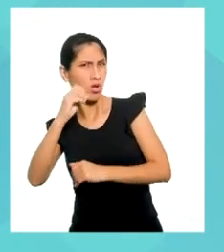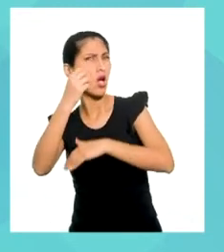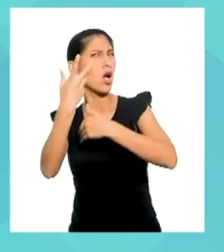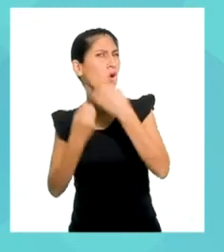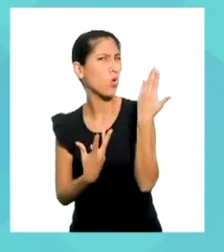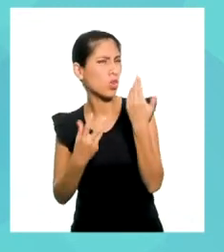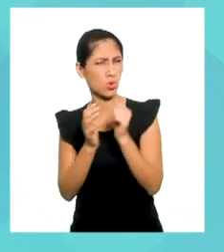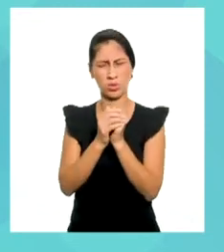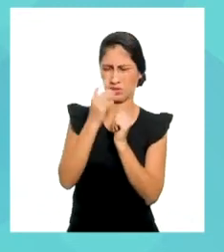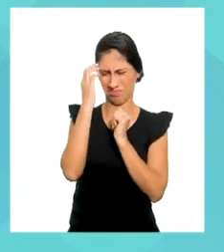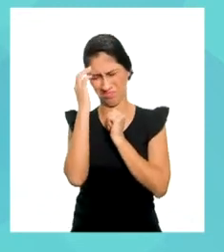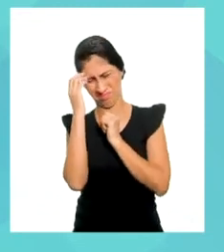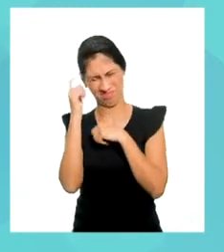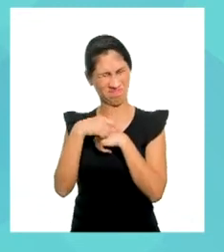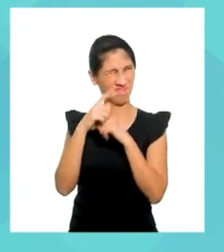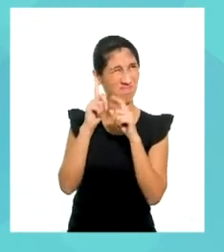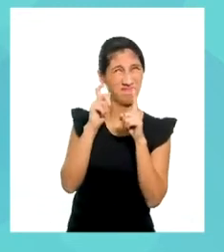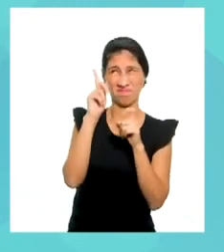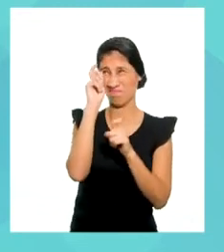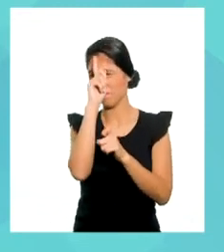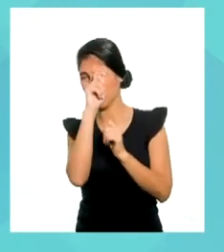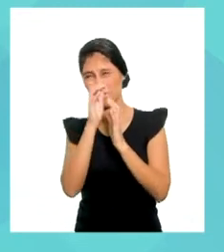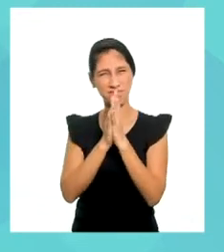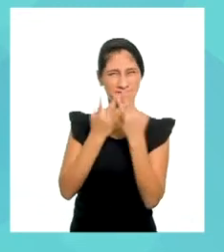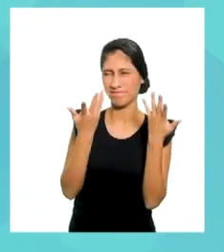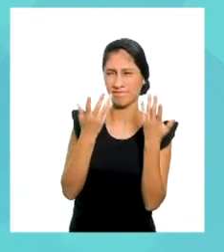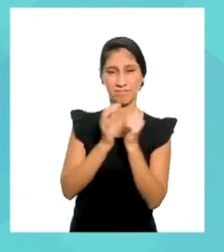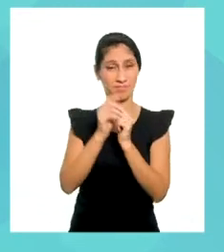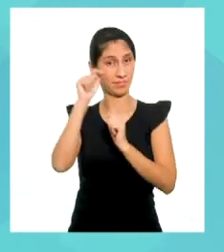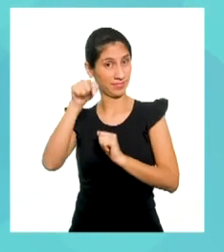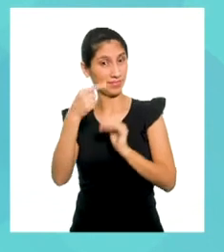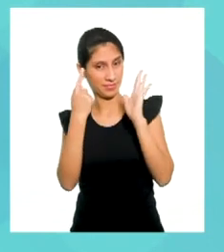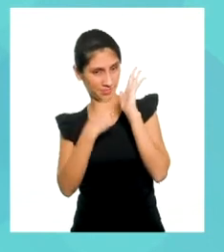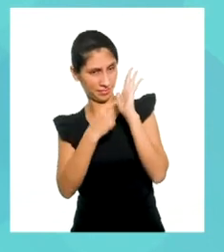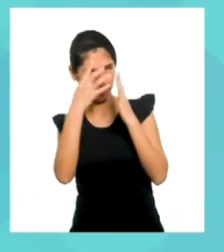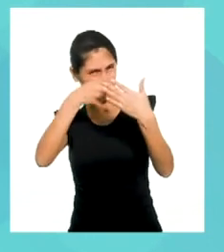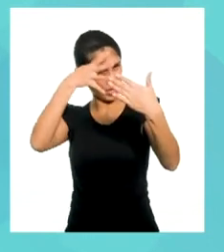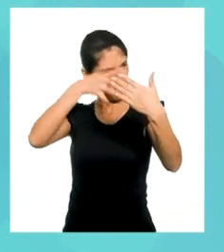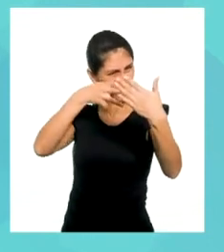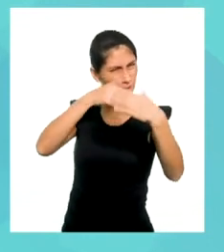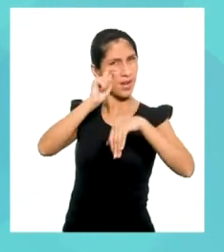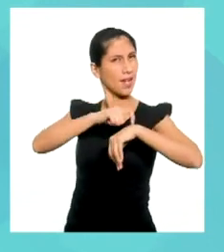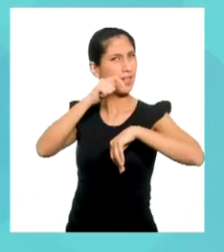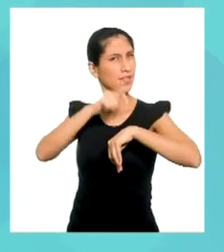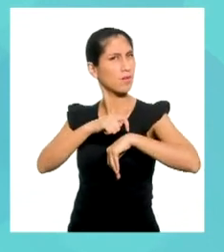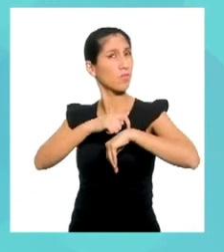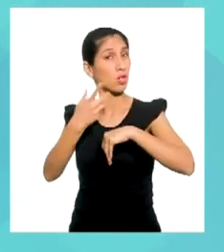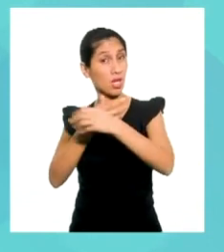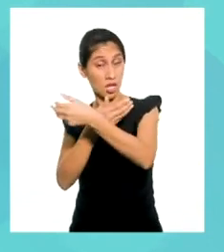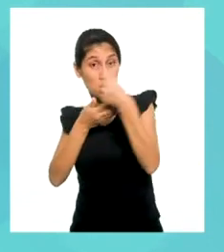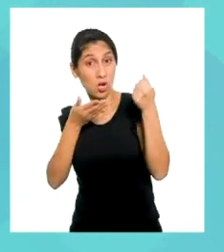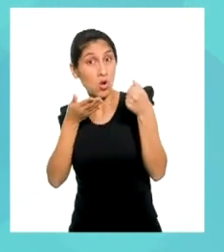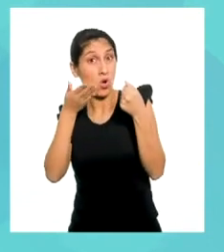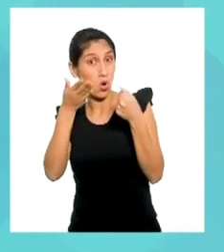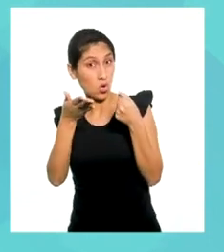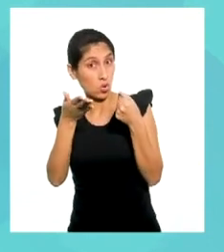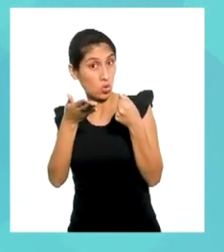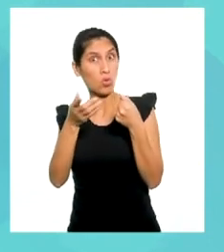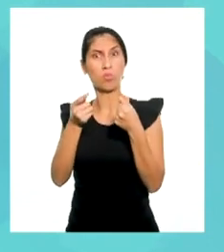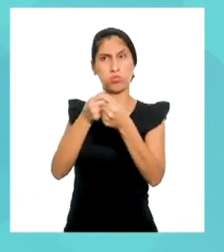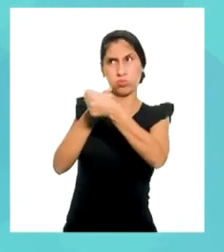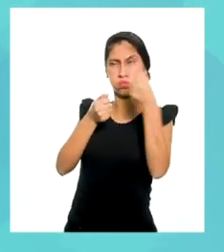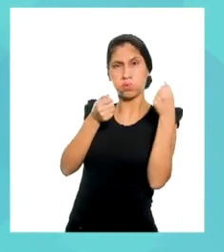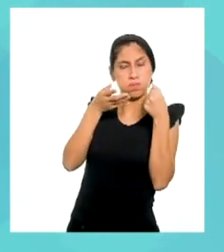¡Ay, esta pregunta está un poco más difícil! Aquí tenemos que averiguar el tiempo en el cual el horno llegará a 180